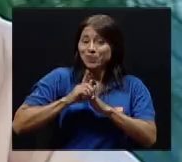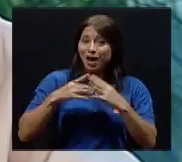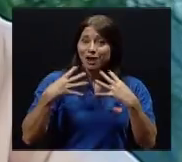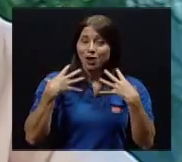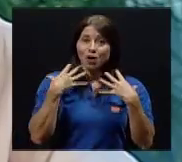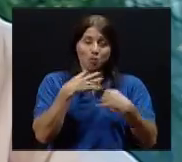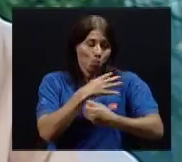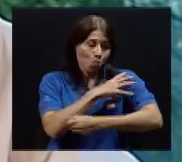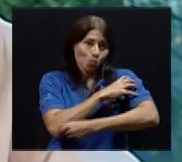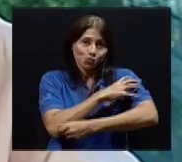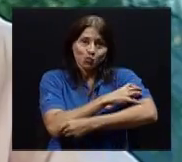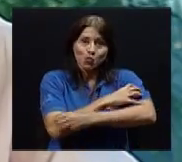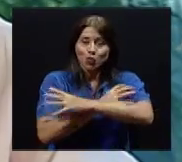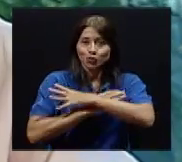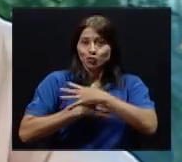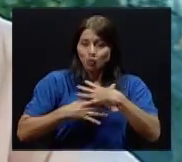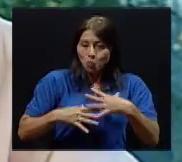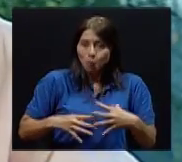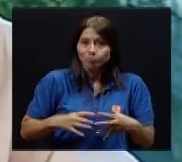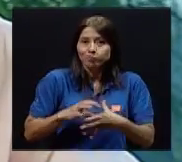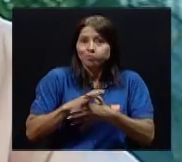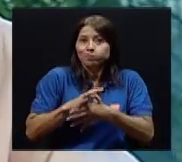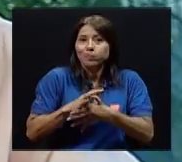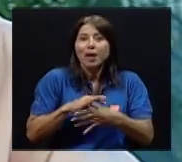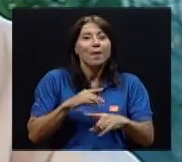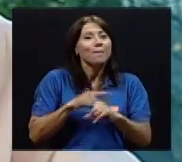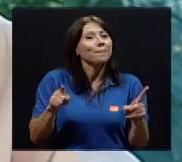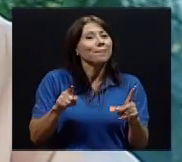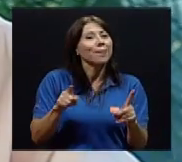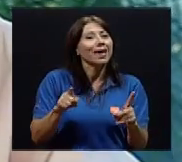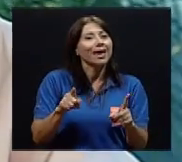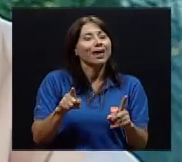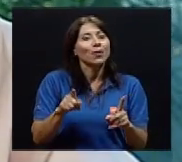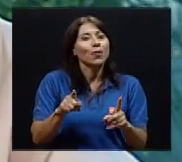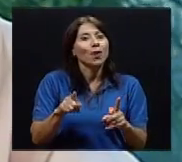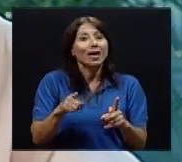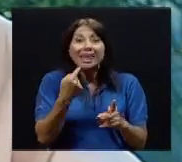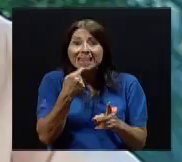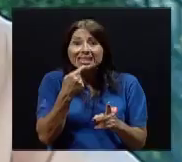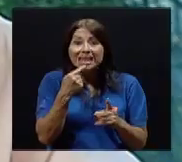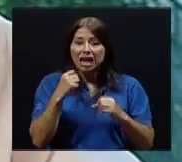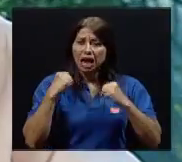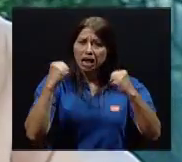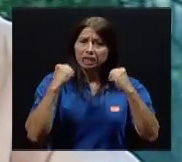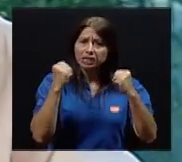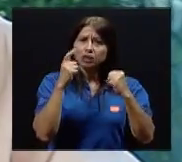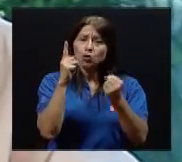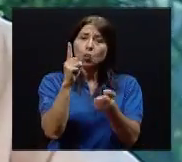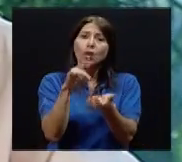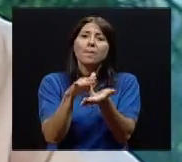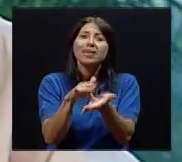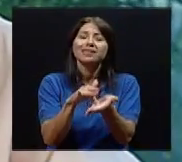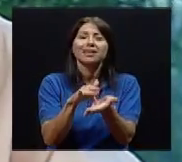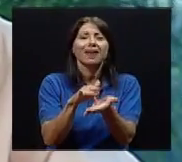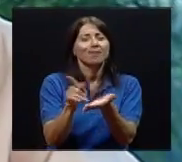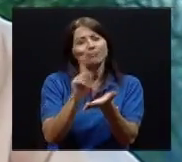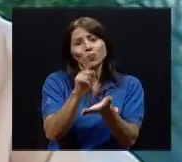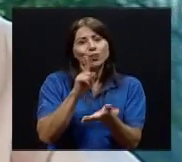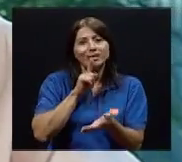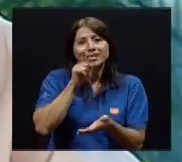bueno desarrollar los músculos, eso es cierto. Pero lo que no es cierto es que el ejercicio es una medicina.